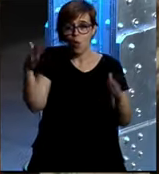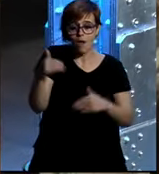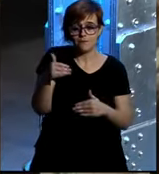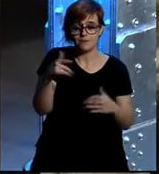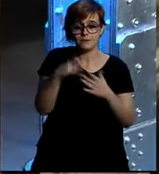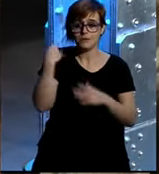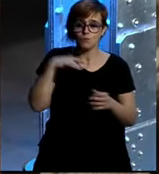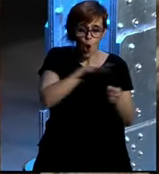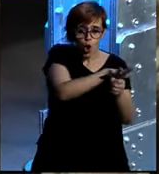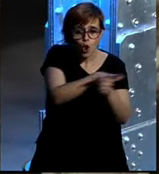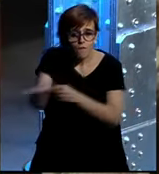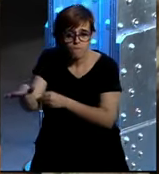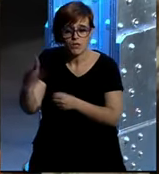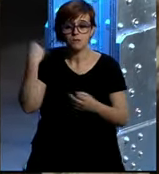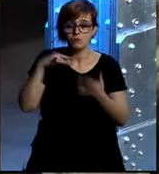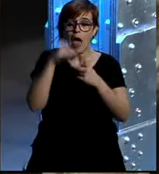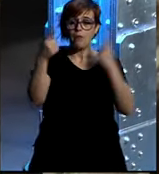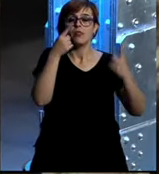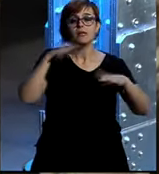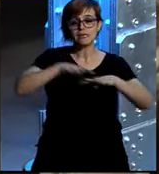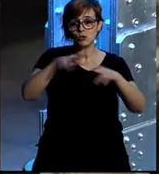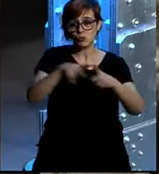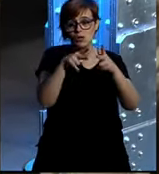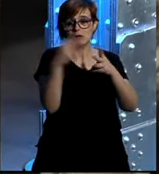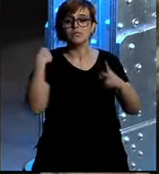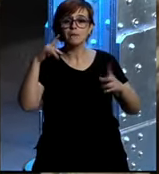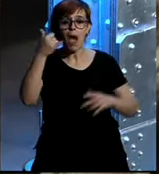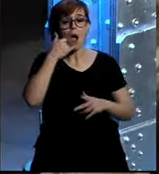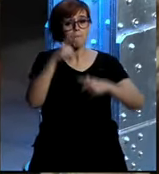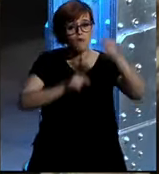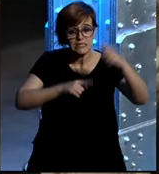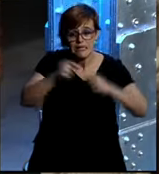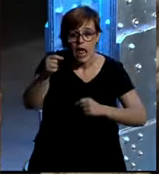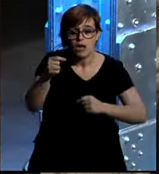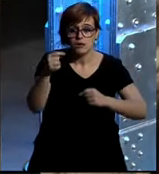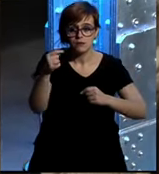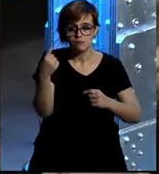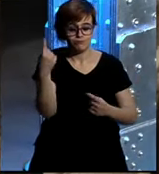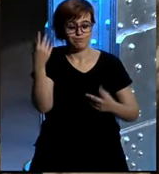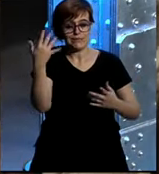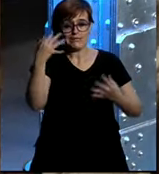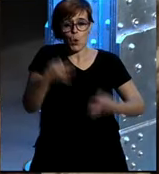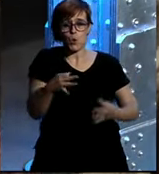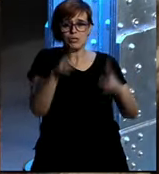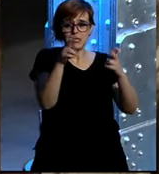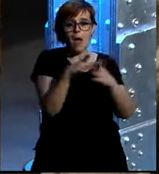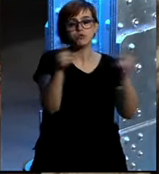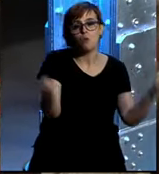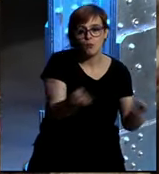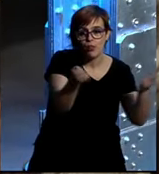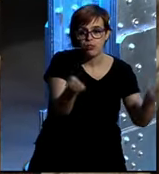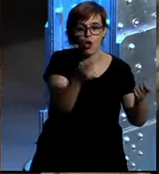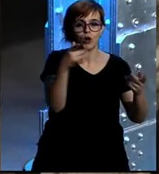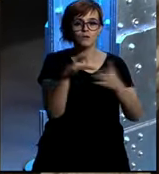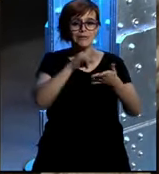que muchas veces en redes sociales tienes que tratar tantos temas por ejemplo en el tema de Movistar supongo que habrá muchos muchos temas relacionados con promociones